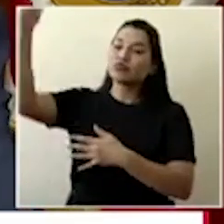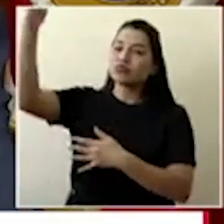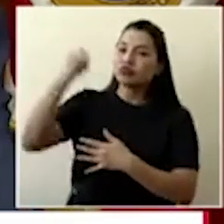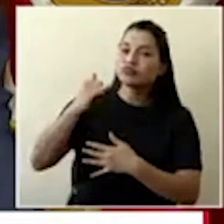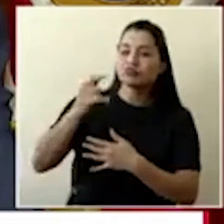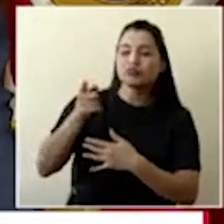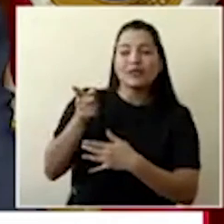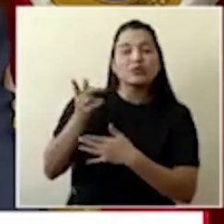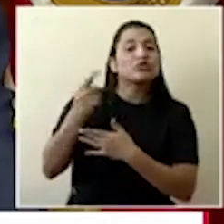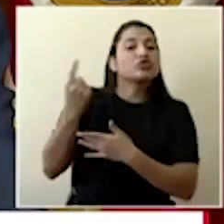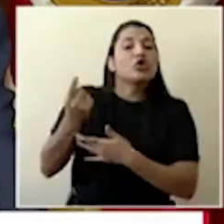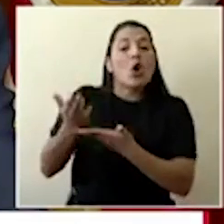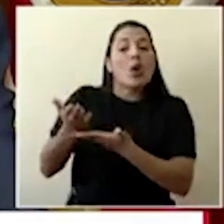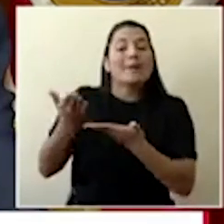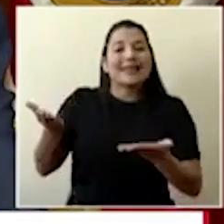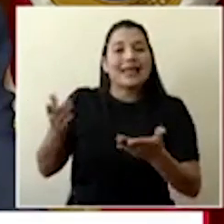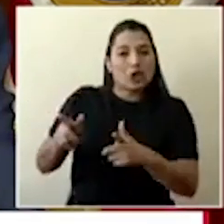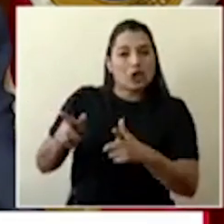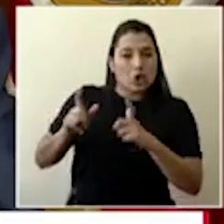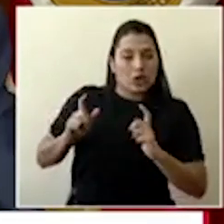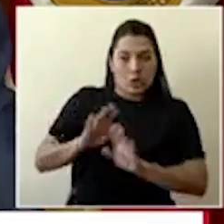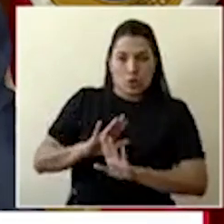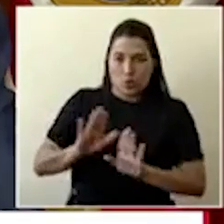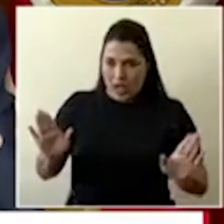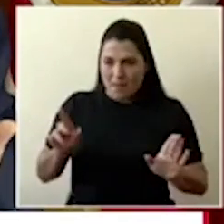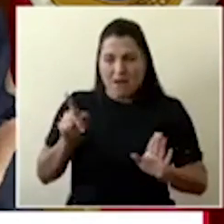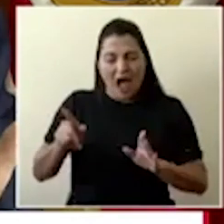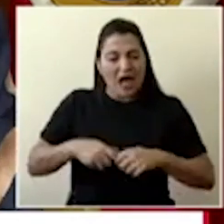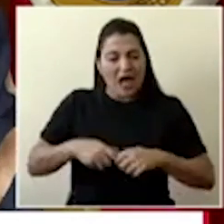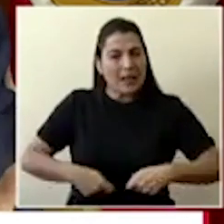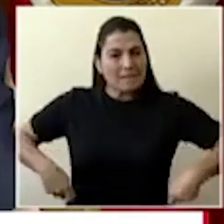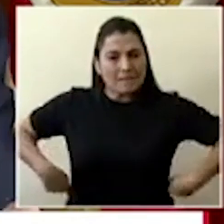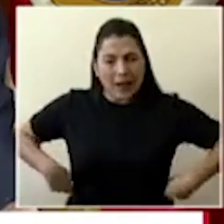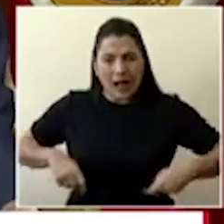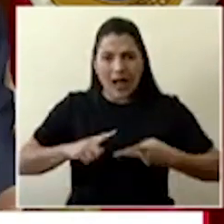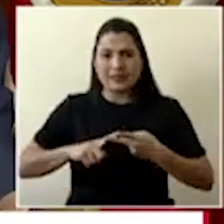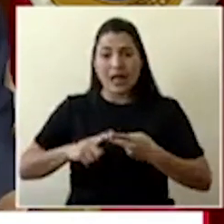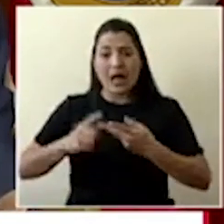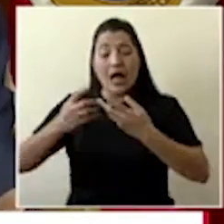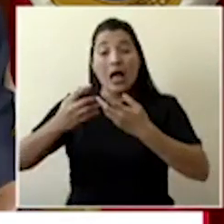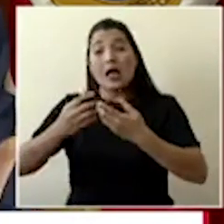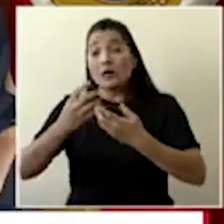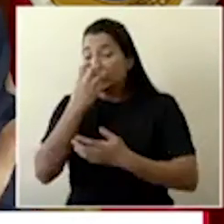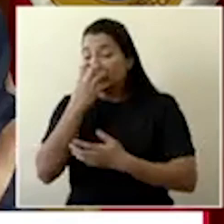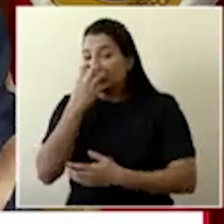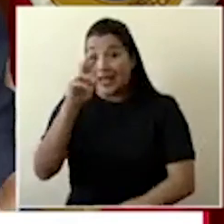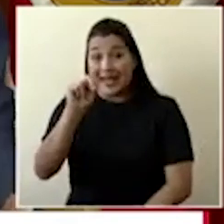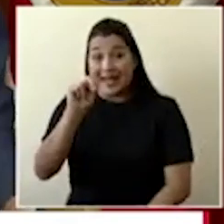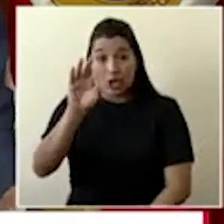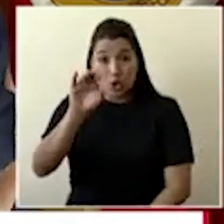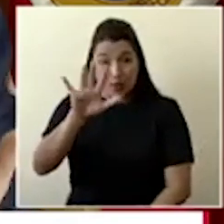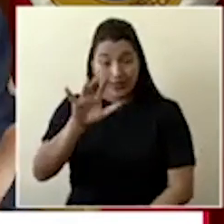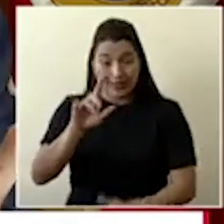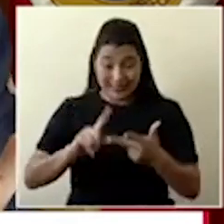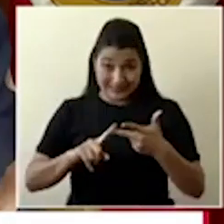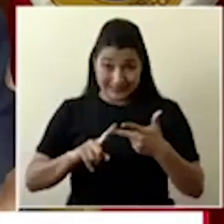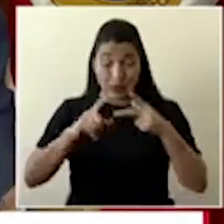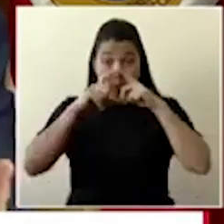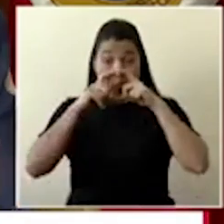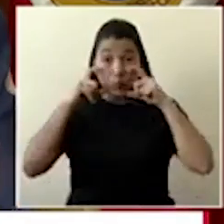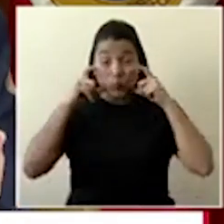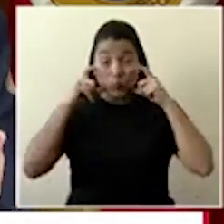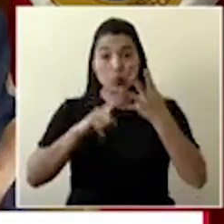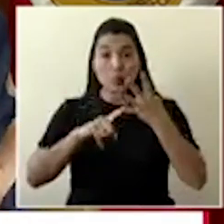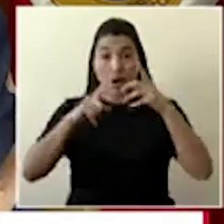es material donado. Hay batas descartables, respiradores N95, mascarillas quirúrgicas,